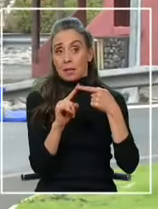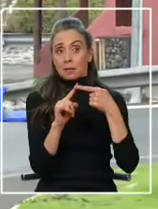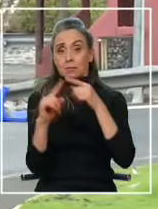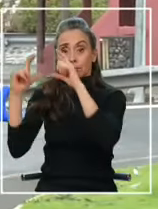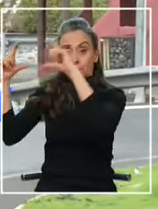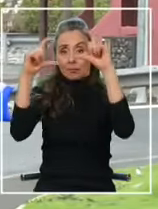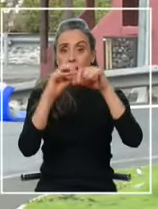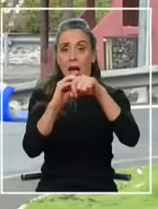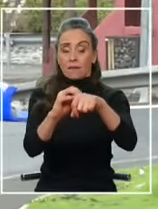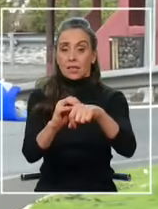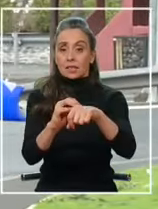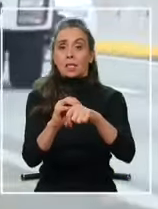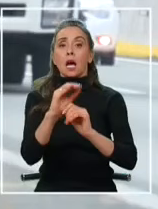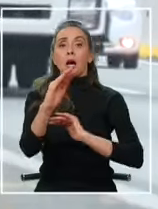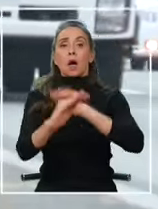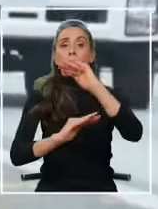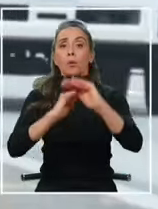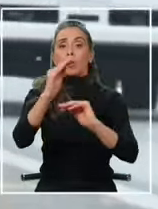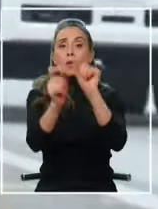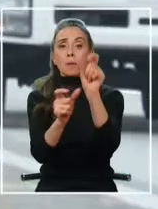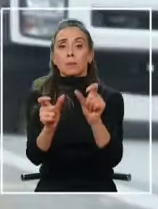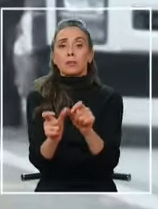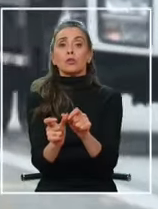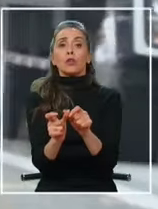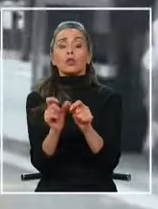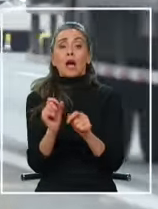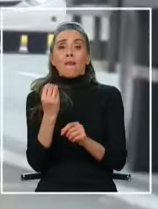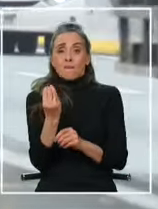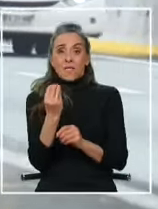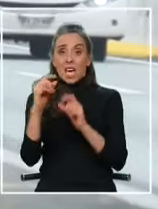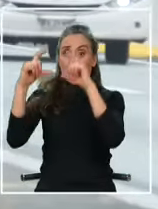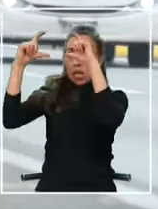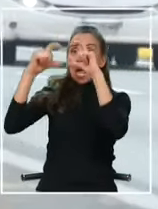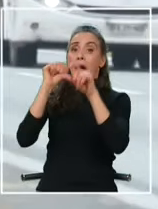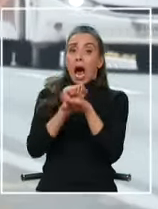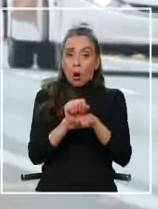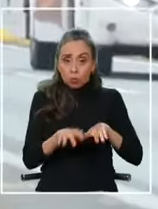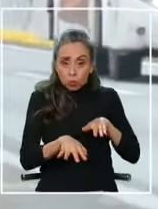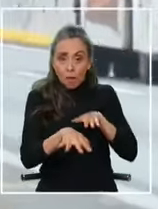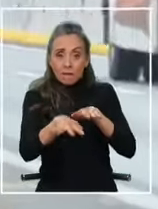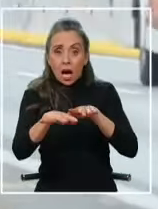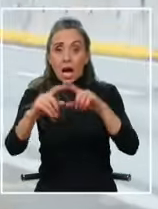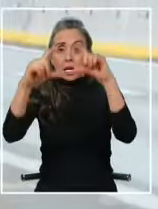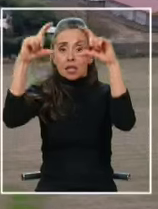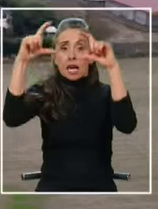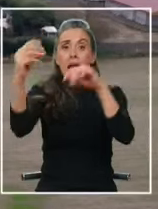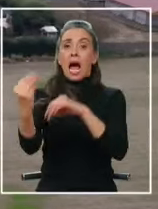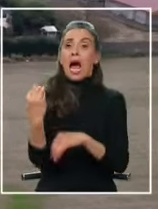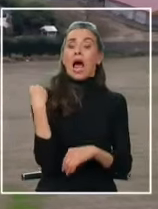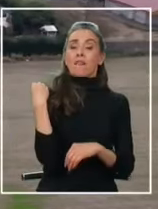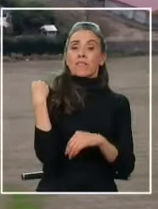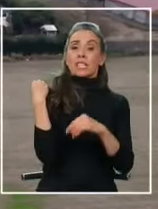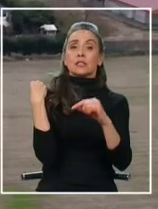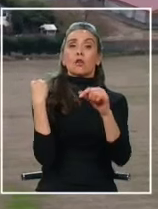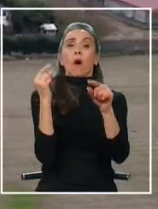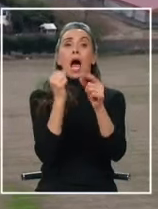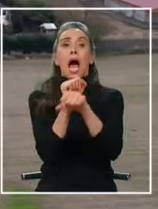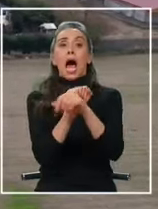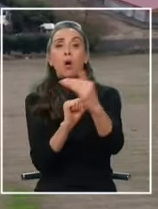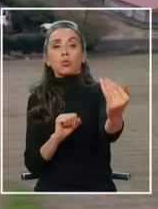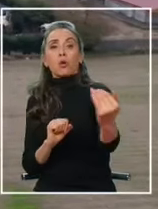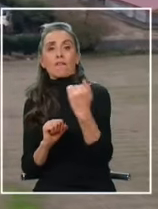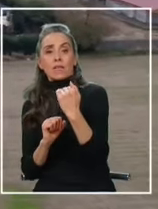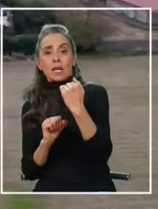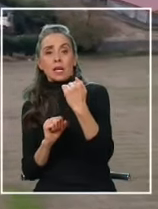proteger a las personas que vienen en el sentido correcto, tratar de ver mecanismos, de avisarles oportunamente para que tengan precaución de eso.